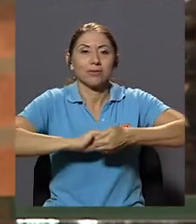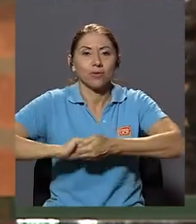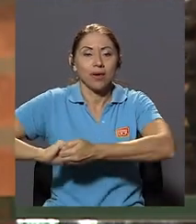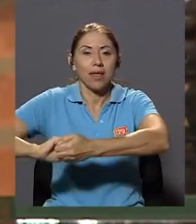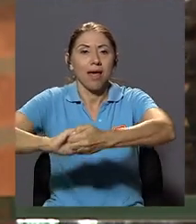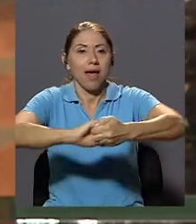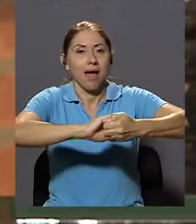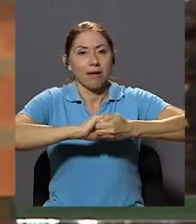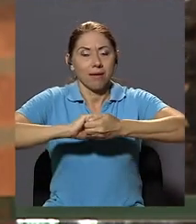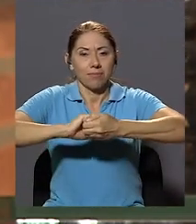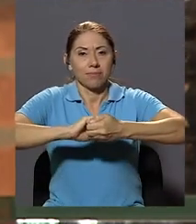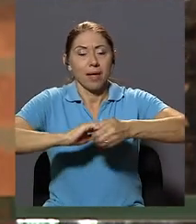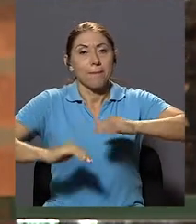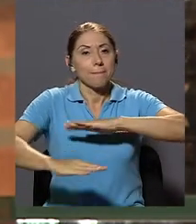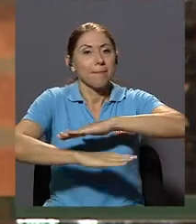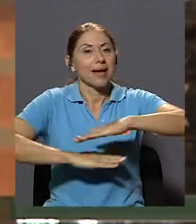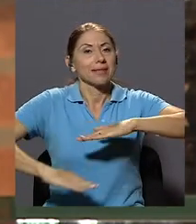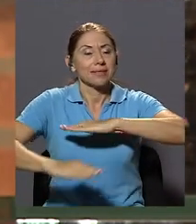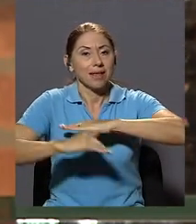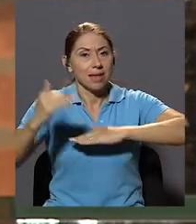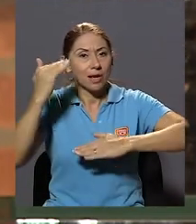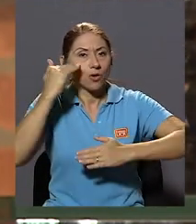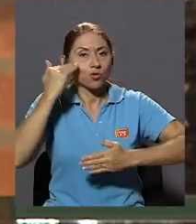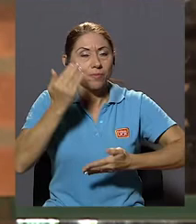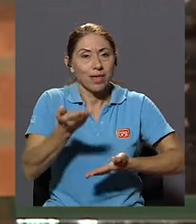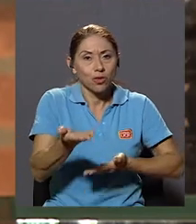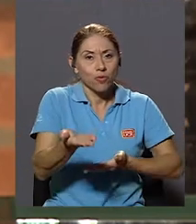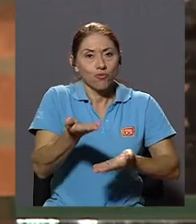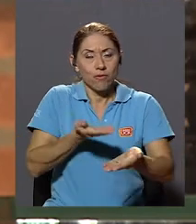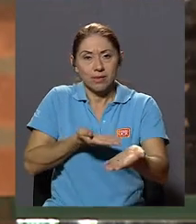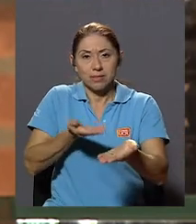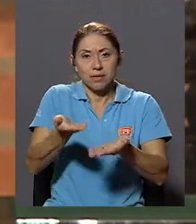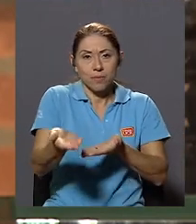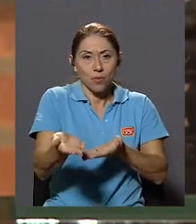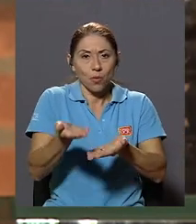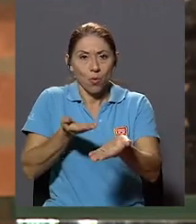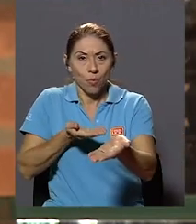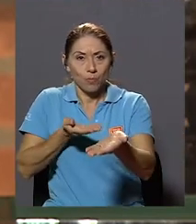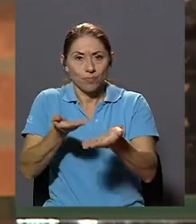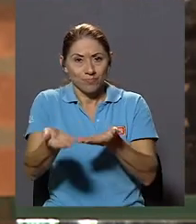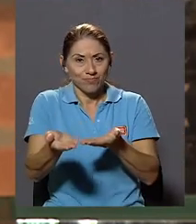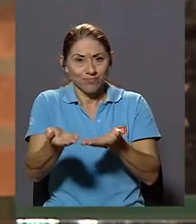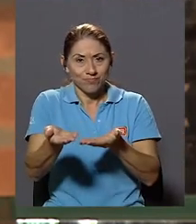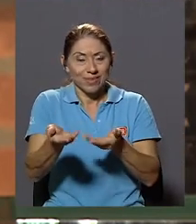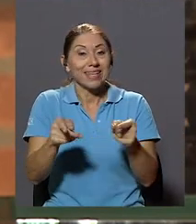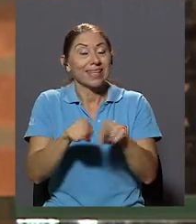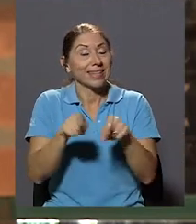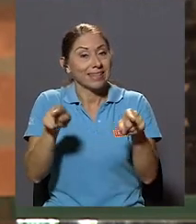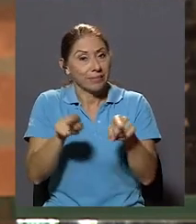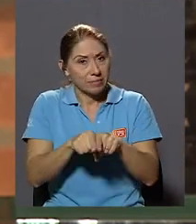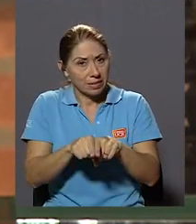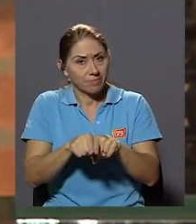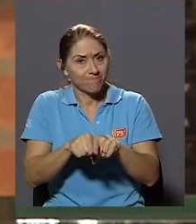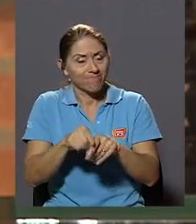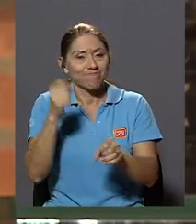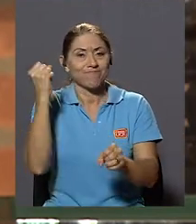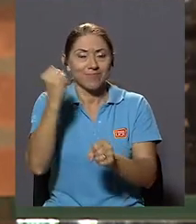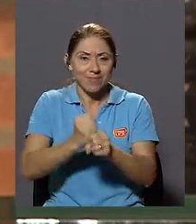precisamente En el reconocimiento Recíproco Y una cosa Que es verdaderamente Importante